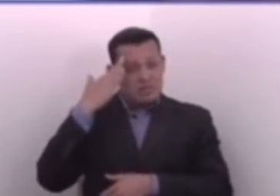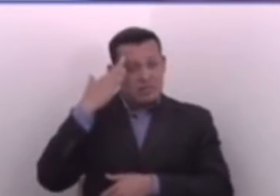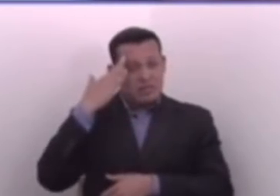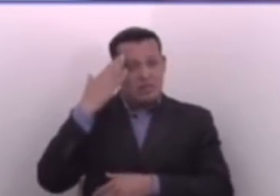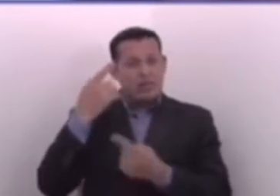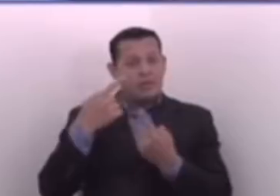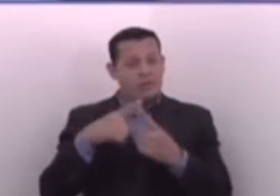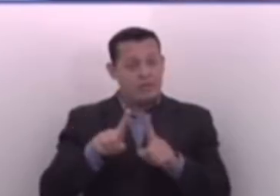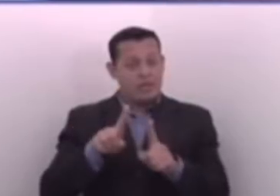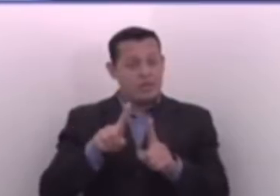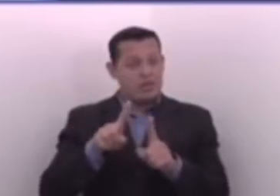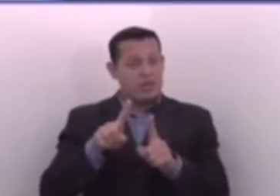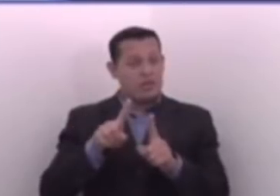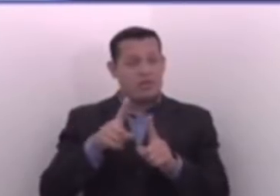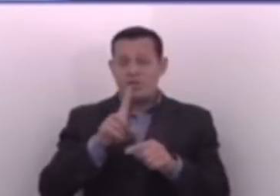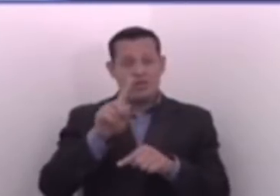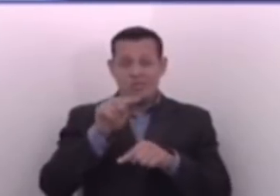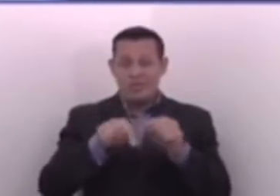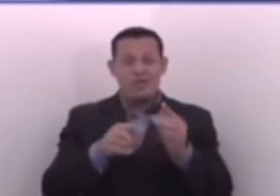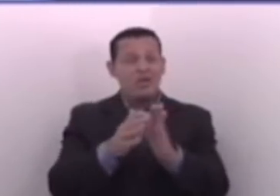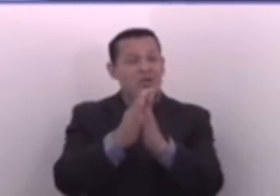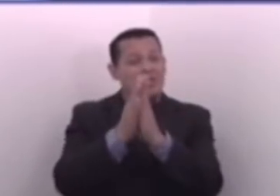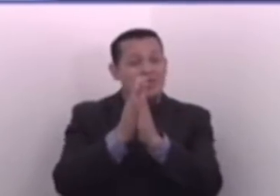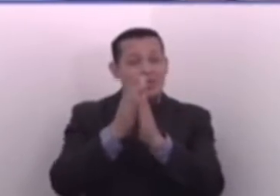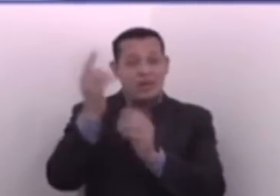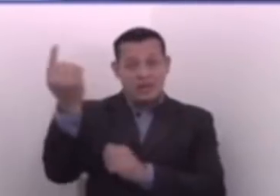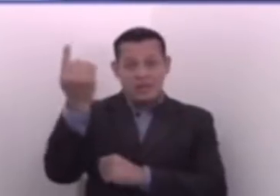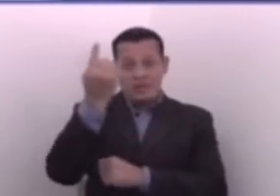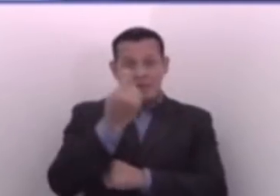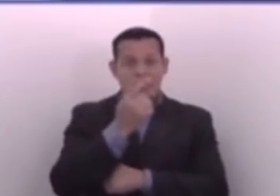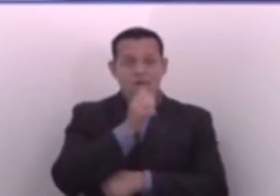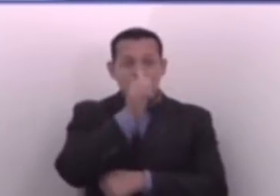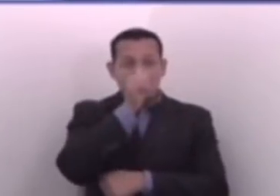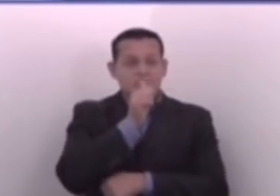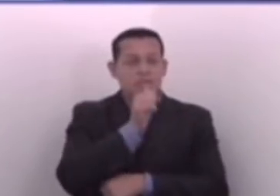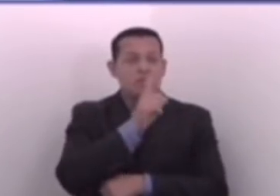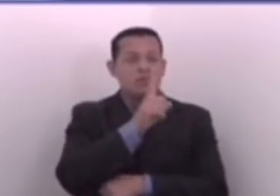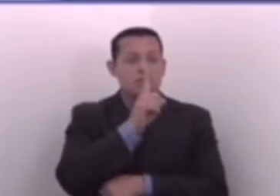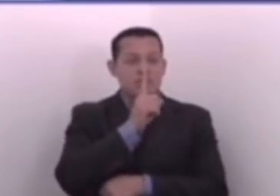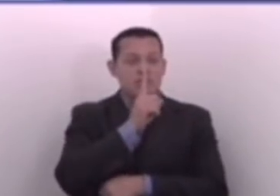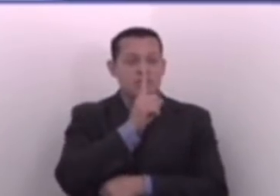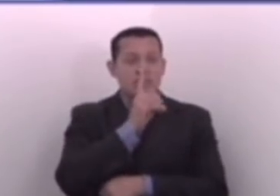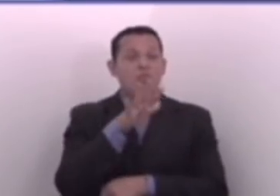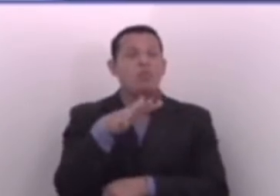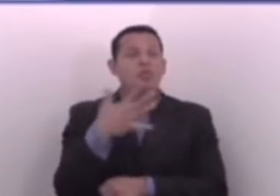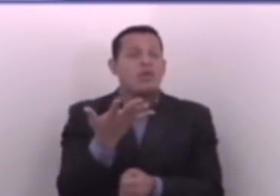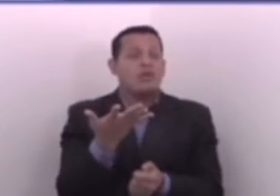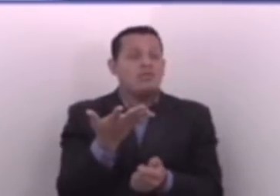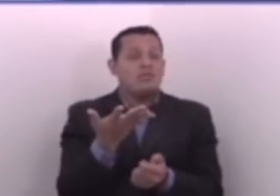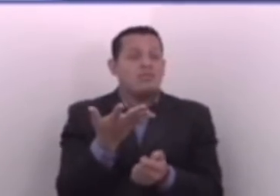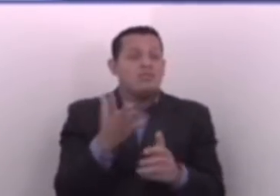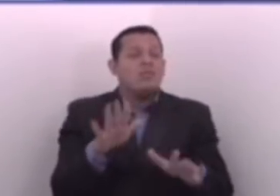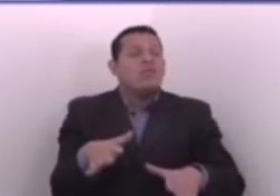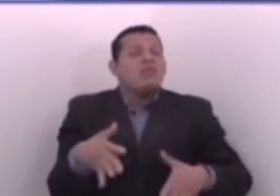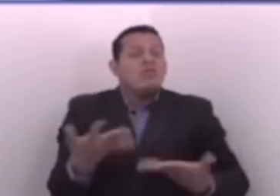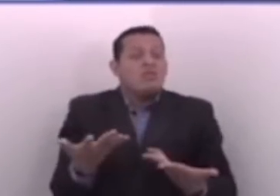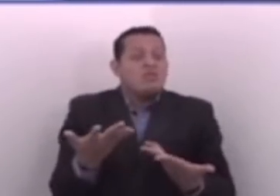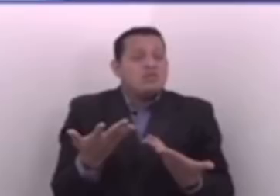Pero tampoco nos pidan que vengamos a callarnos, porque entonces estamos